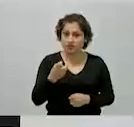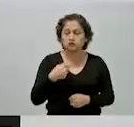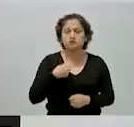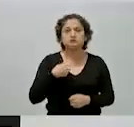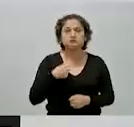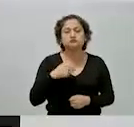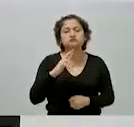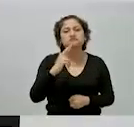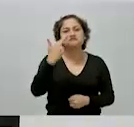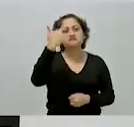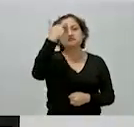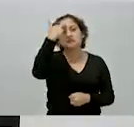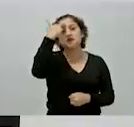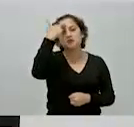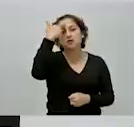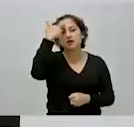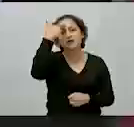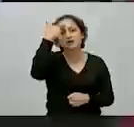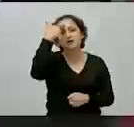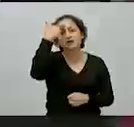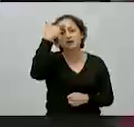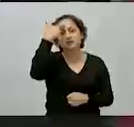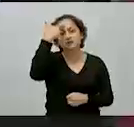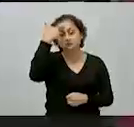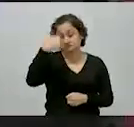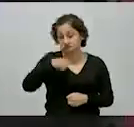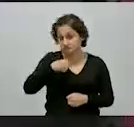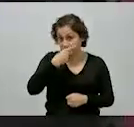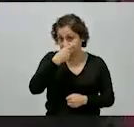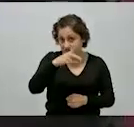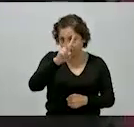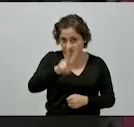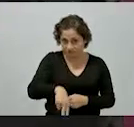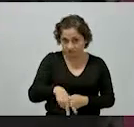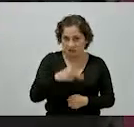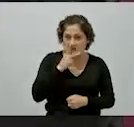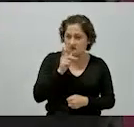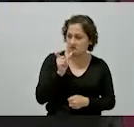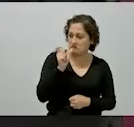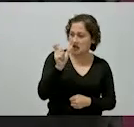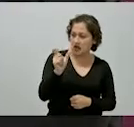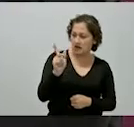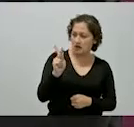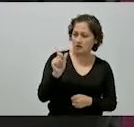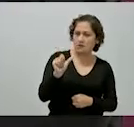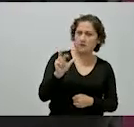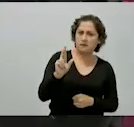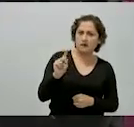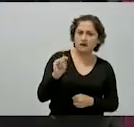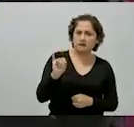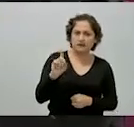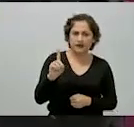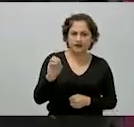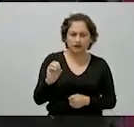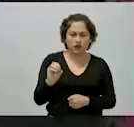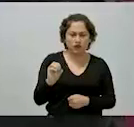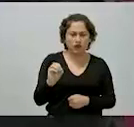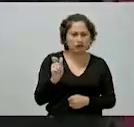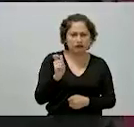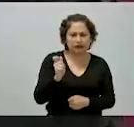que la palabra, el término partido, como